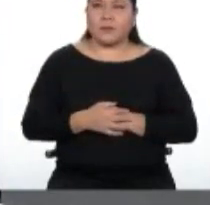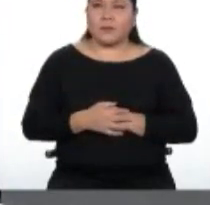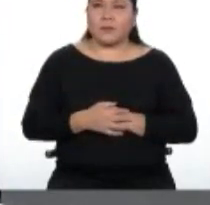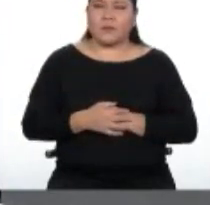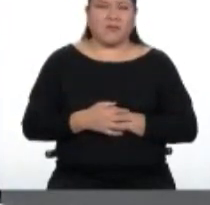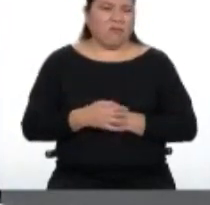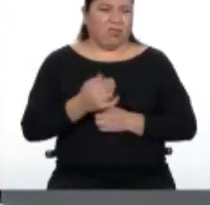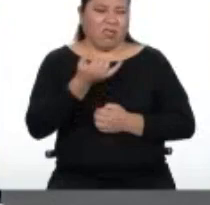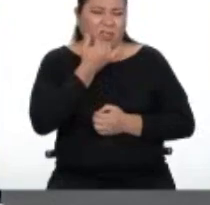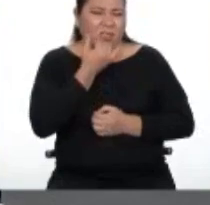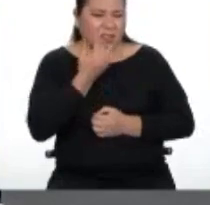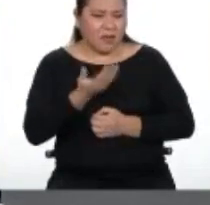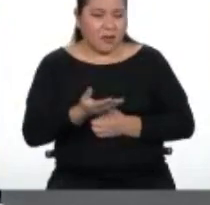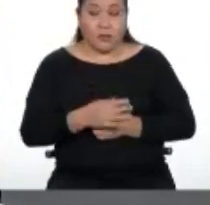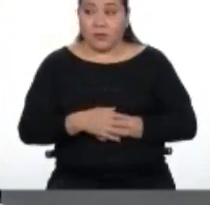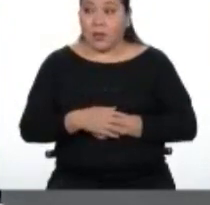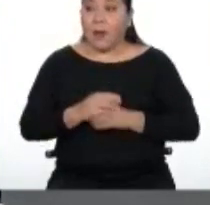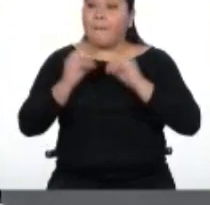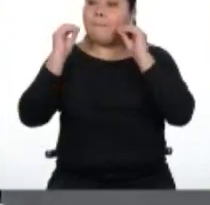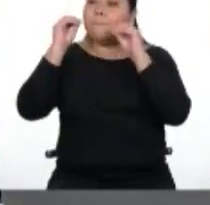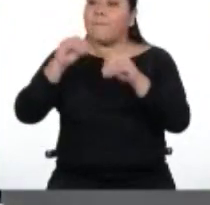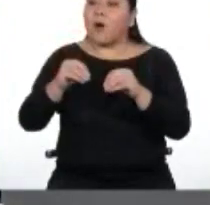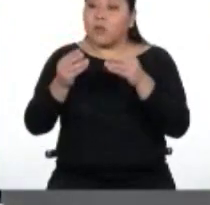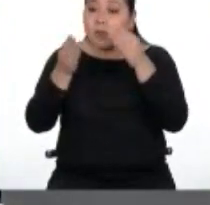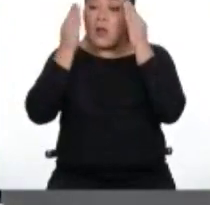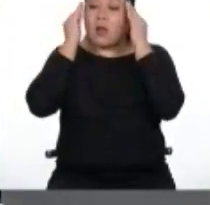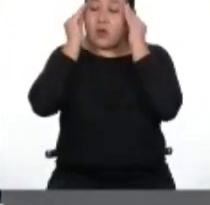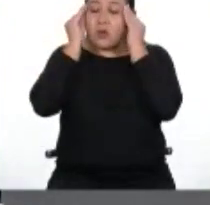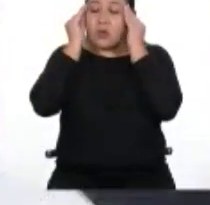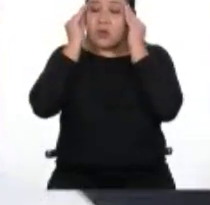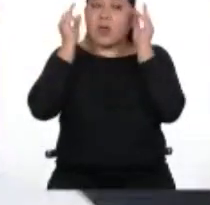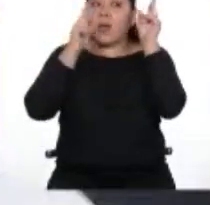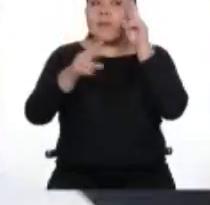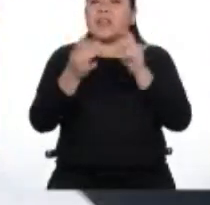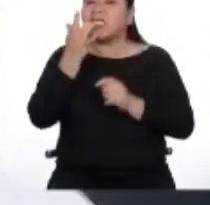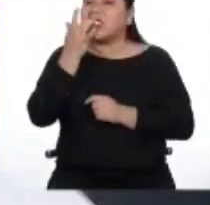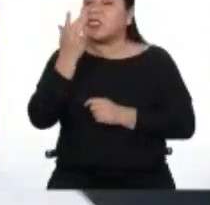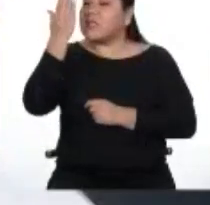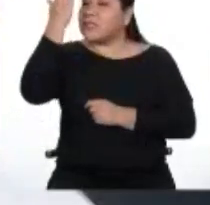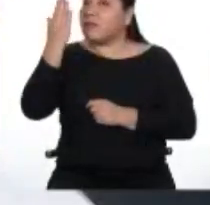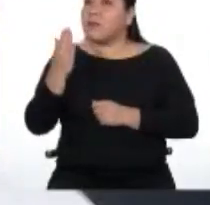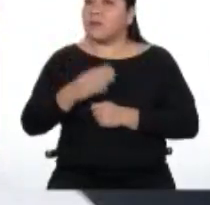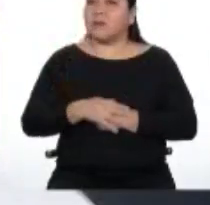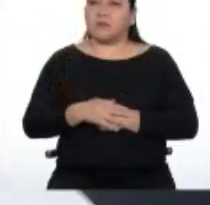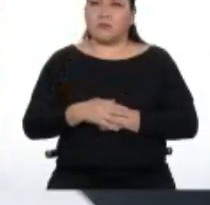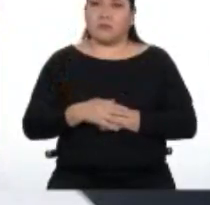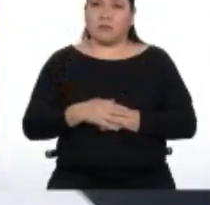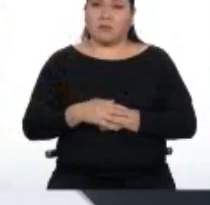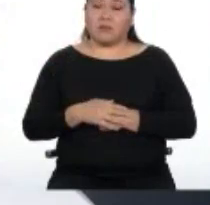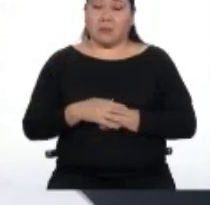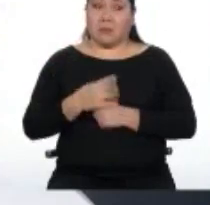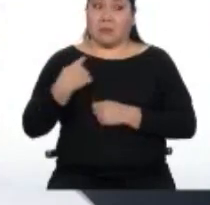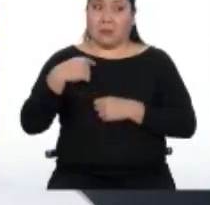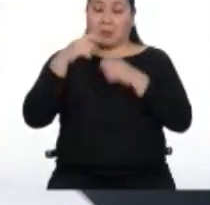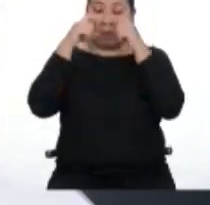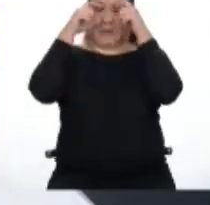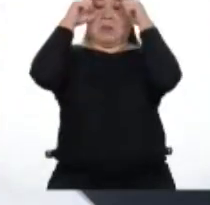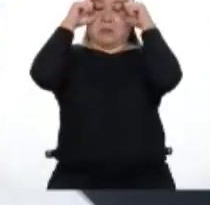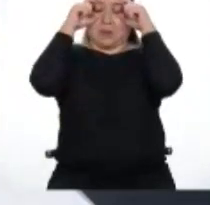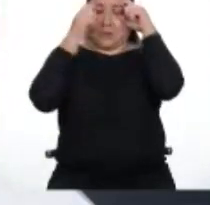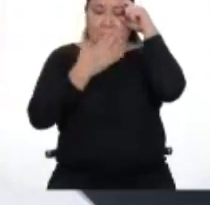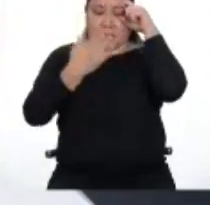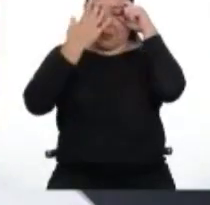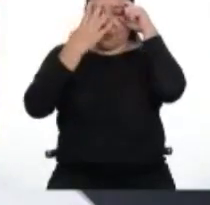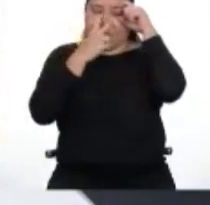¿Qué es esto? Póntenos y mírate en el espejo. Vamos a ubicarlos encima porque si no, no voy a ver